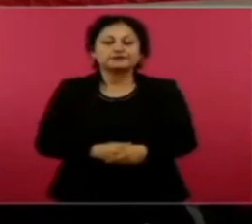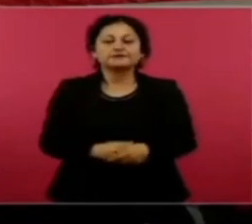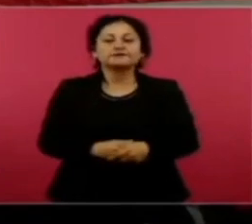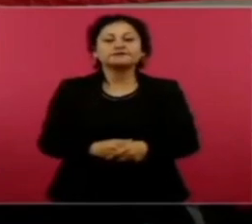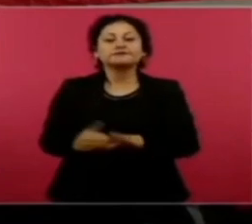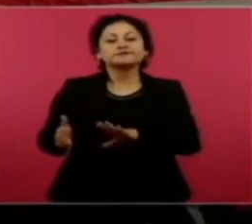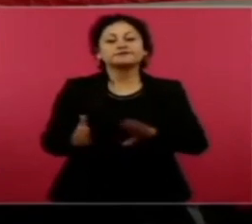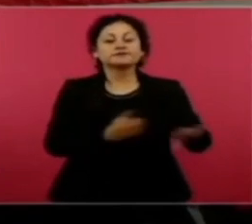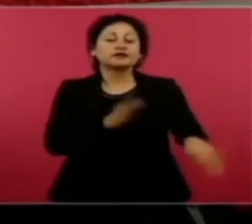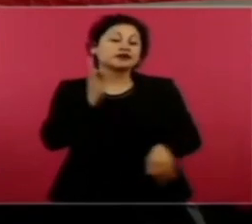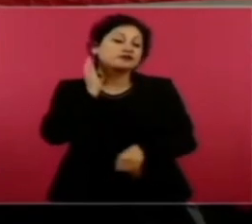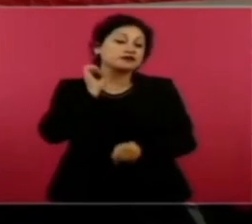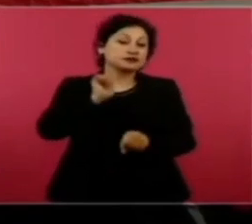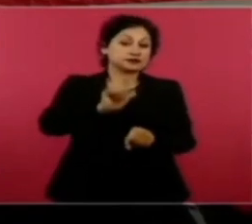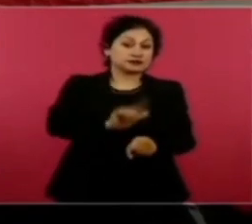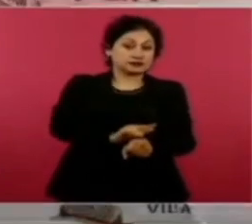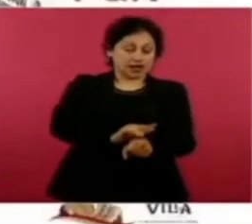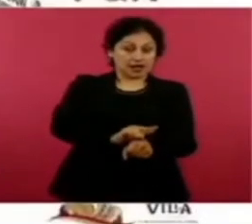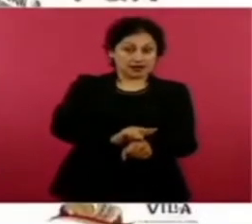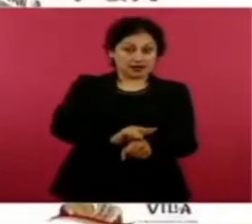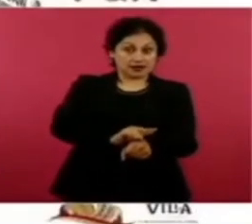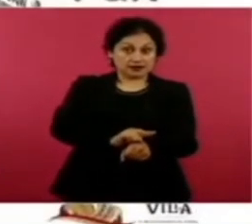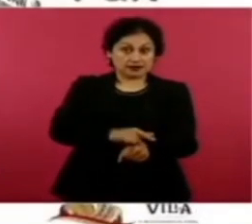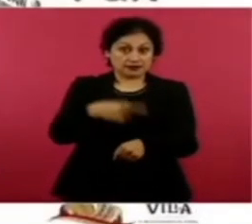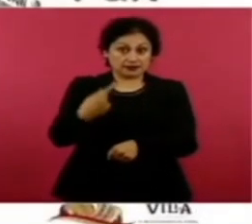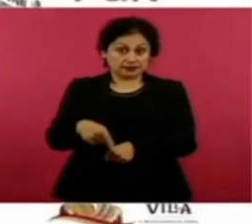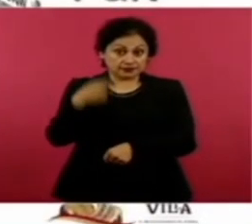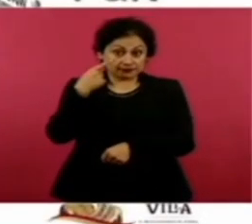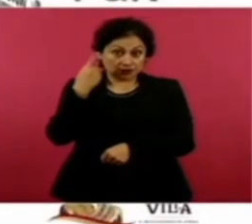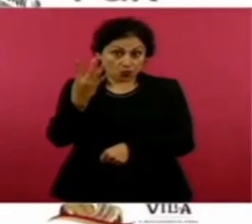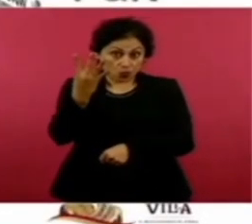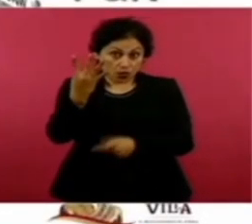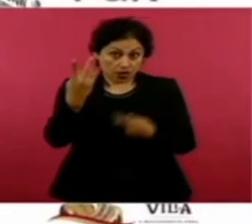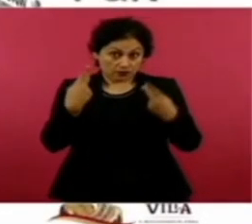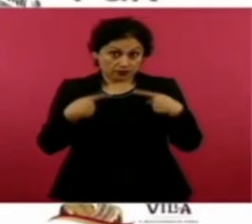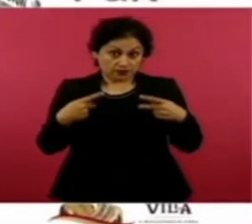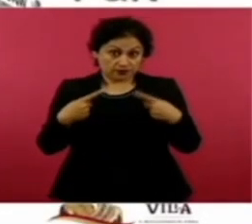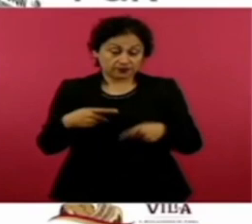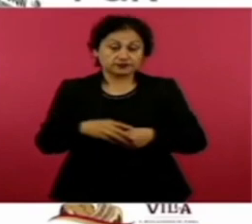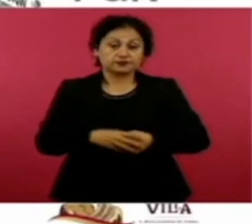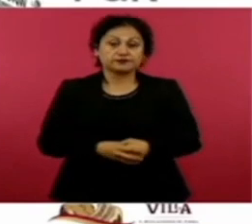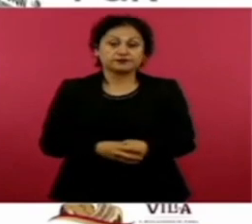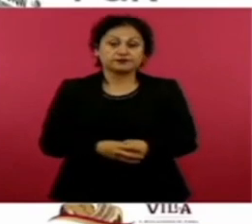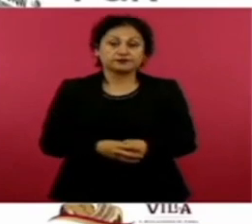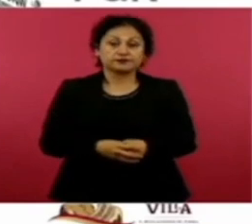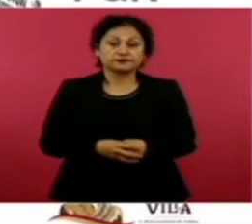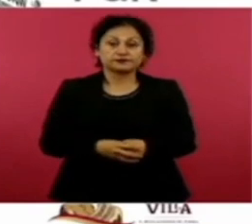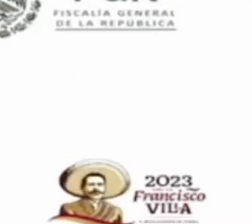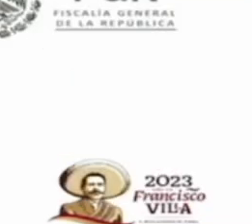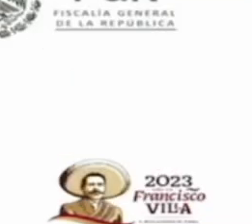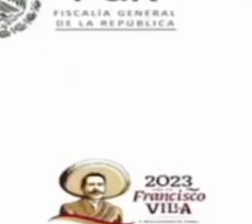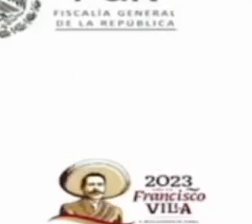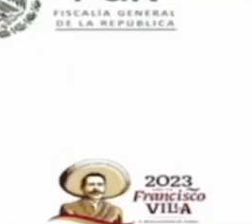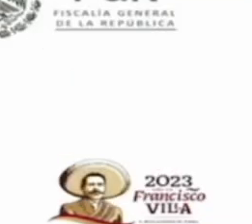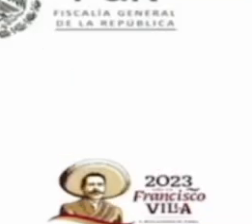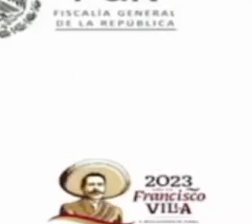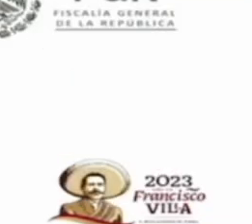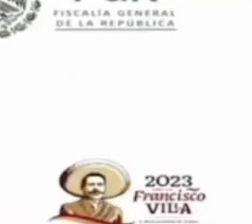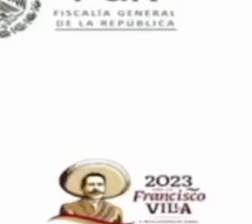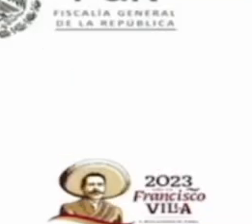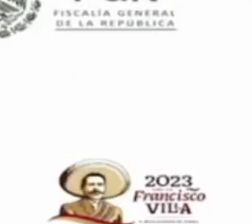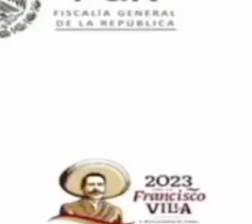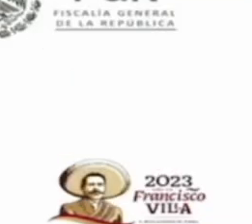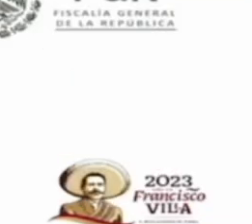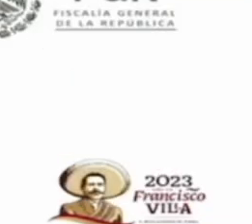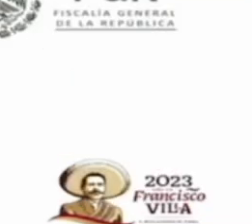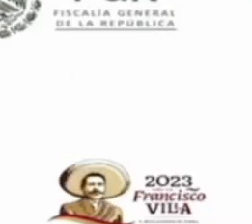San Luis Potosí. Él está acusado de homicidio calificado en grado de tentativa contra un adolescente de 15 años